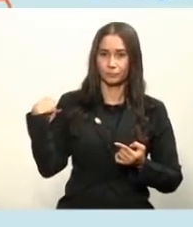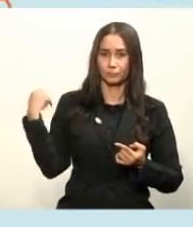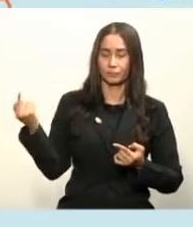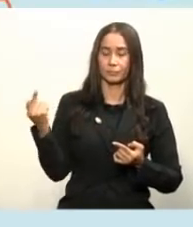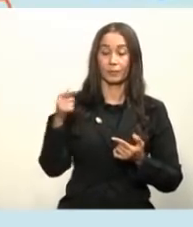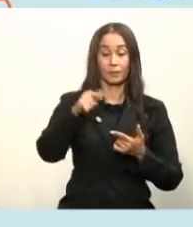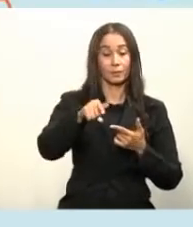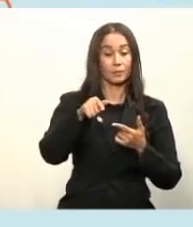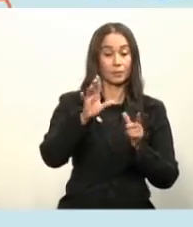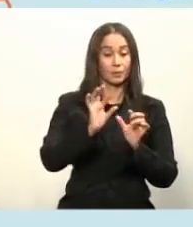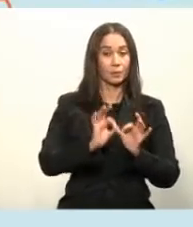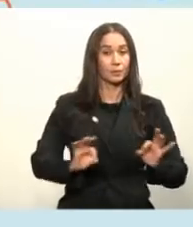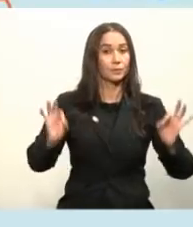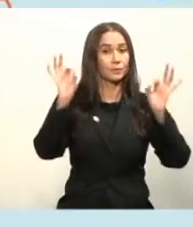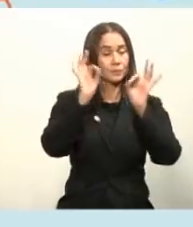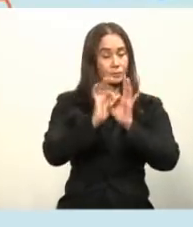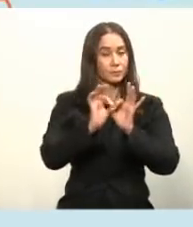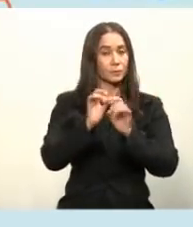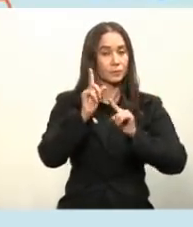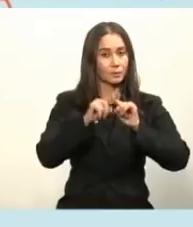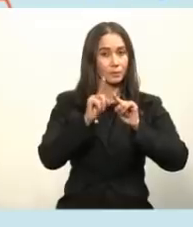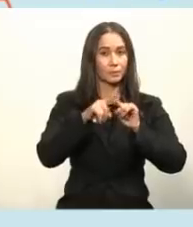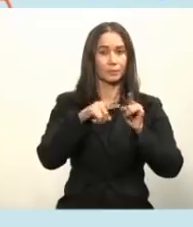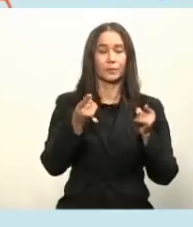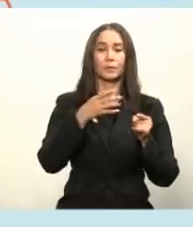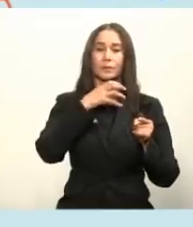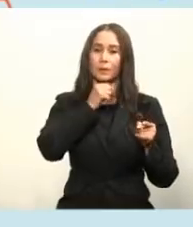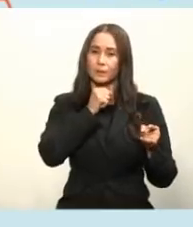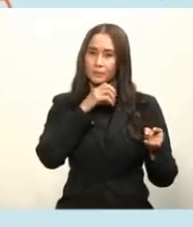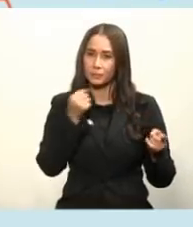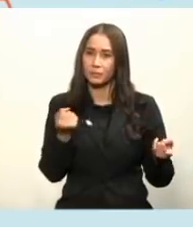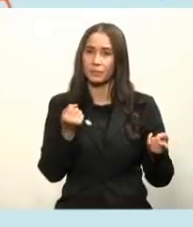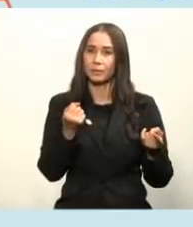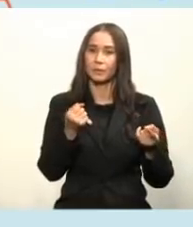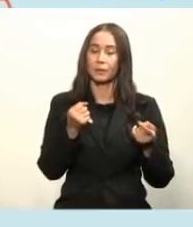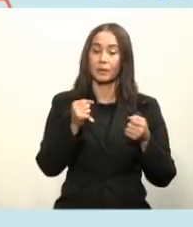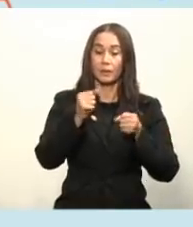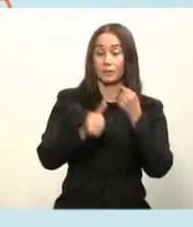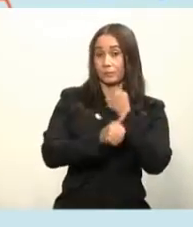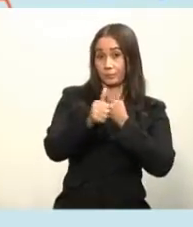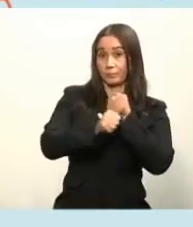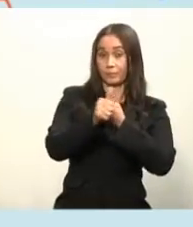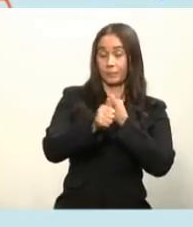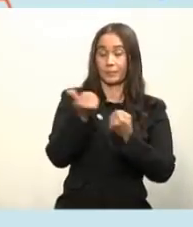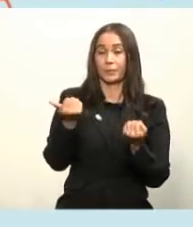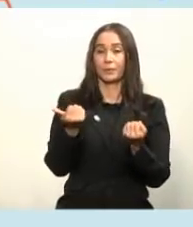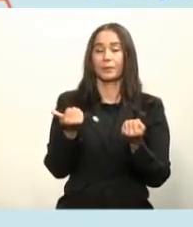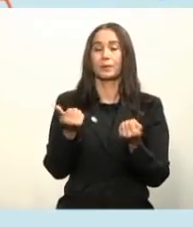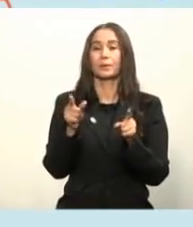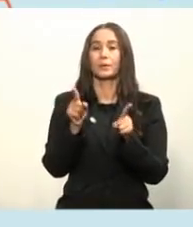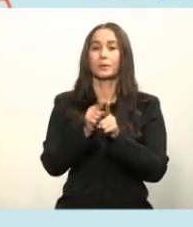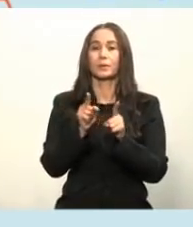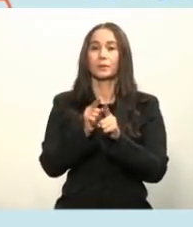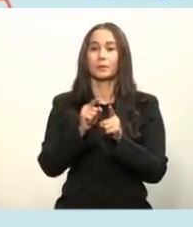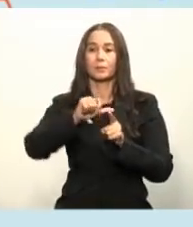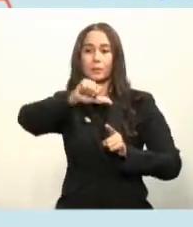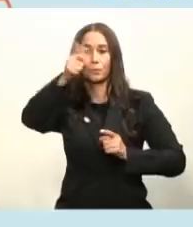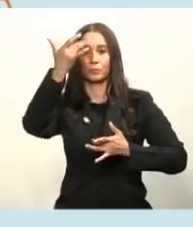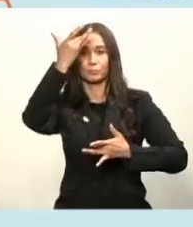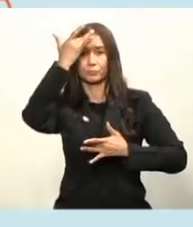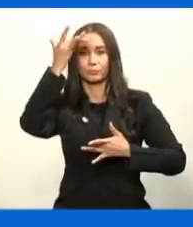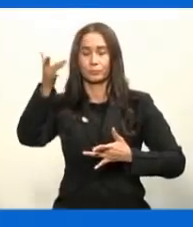a priorizar de acuerdo a lo que es la edad, el riesgo de contagio y las comorbilidades.